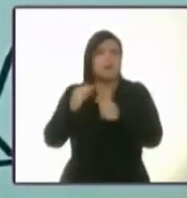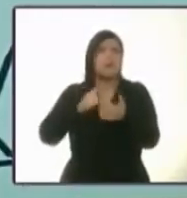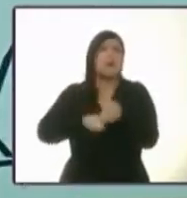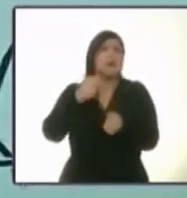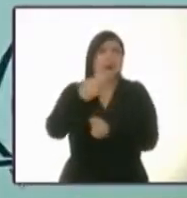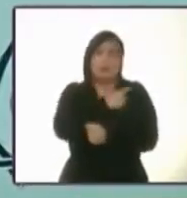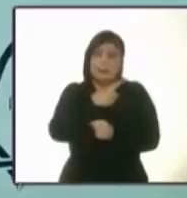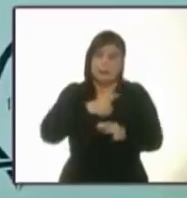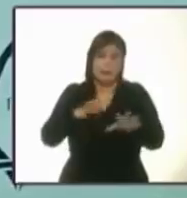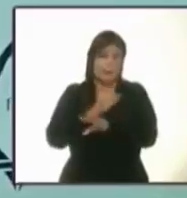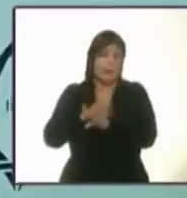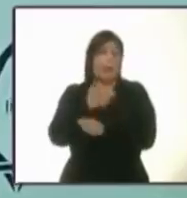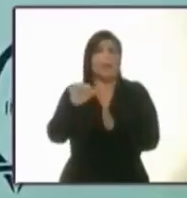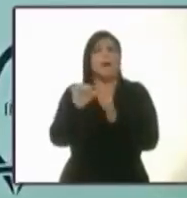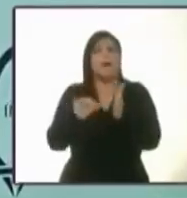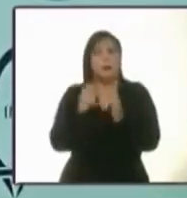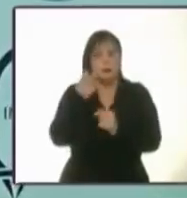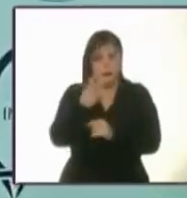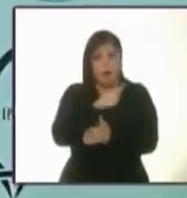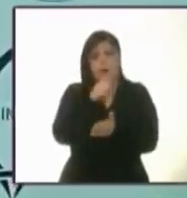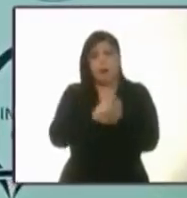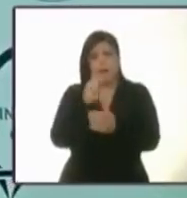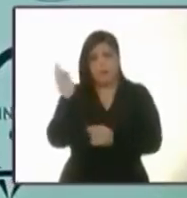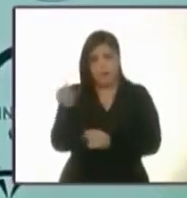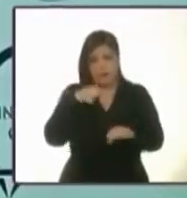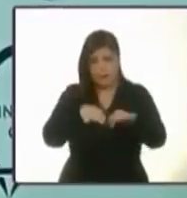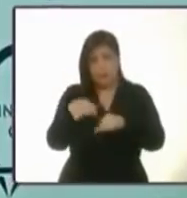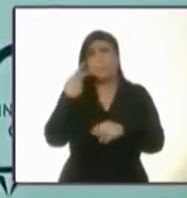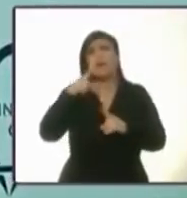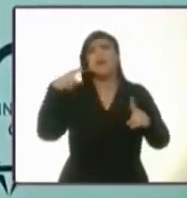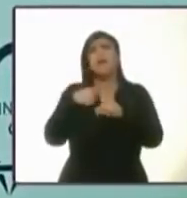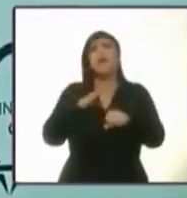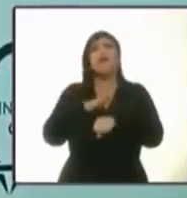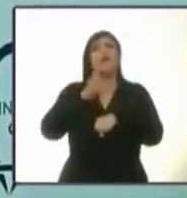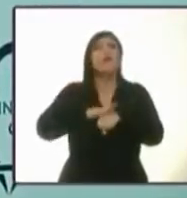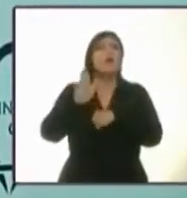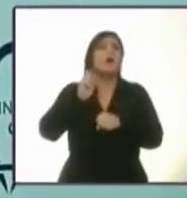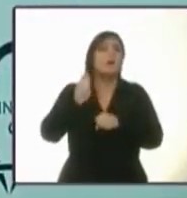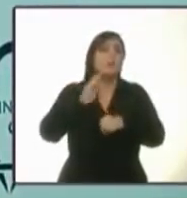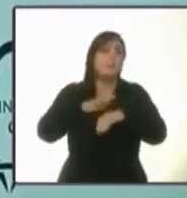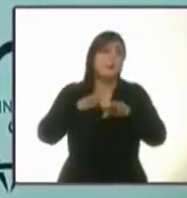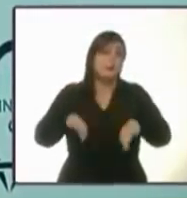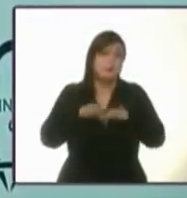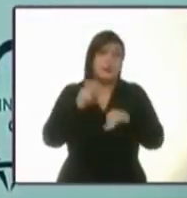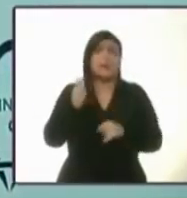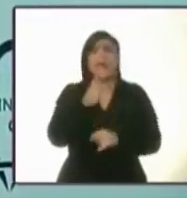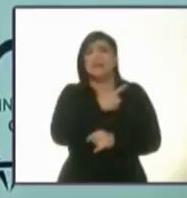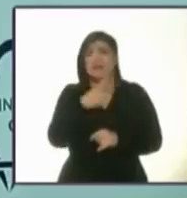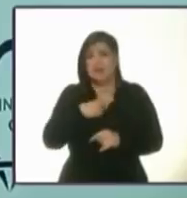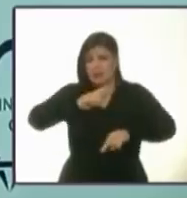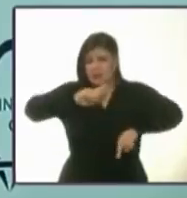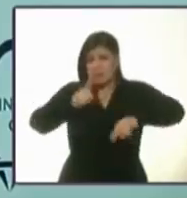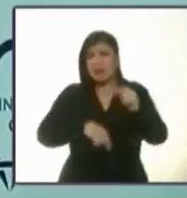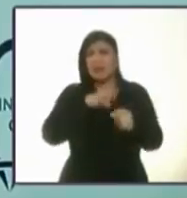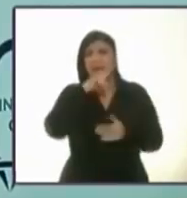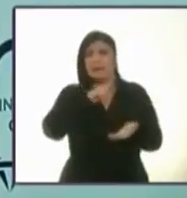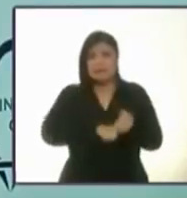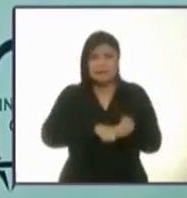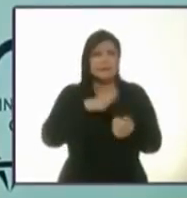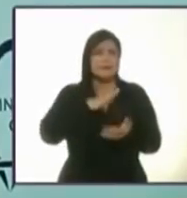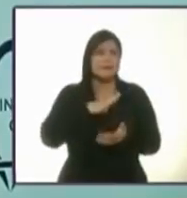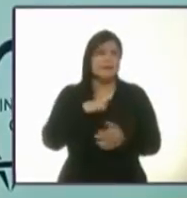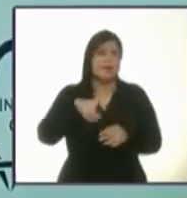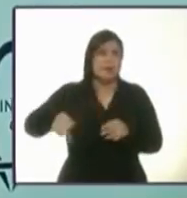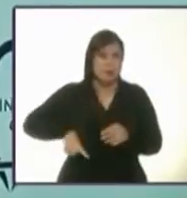del trabajo, pero también principalmente terminar con la corrupción que existe dentro de nuestro gobierno. Nuestros